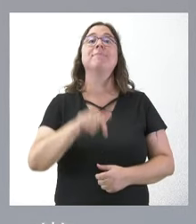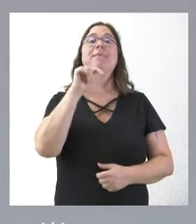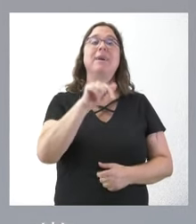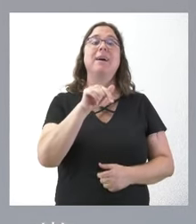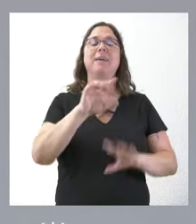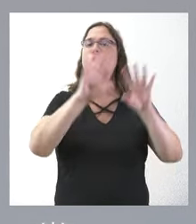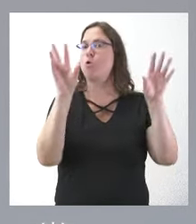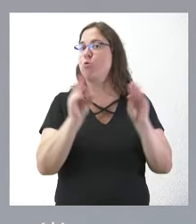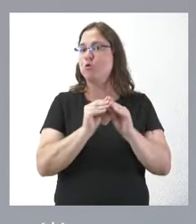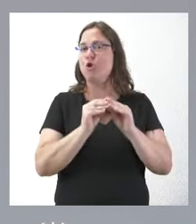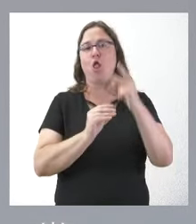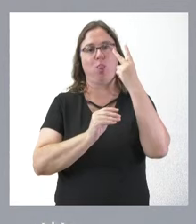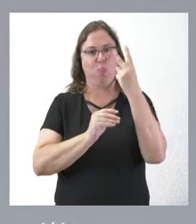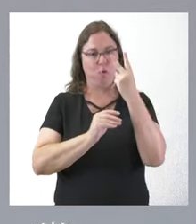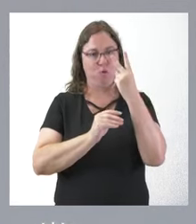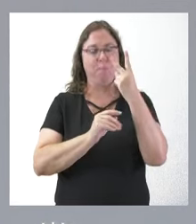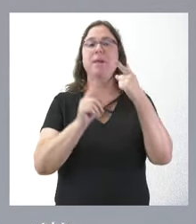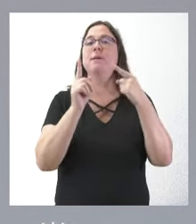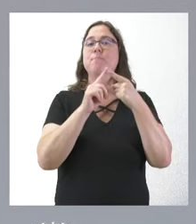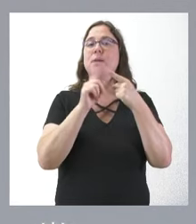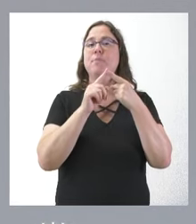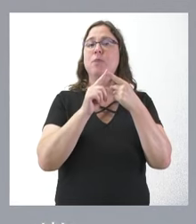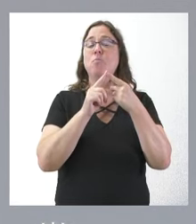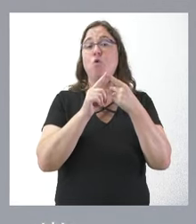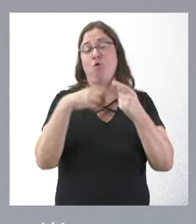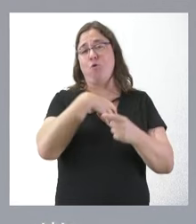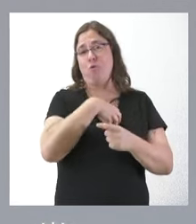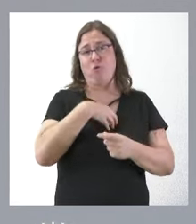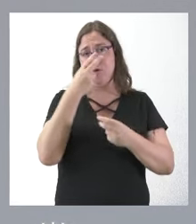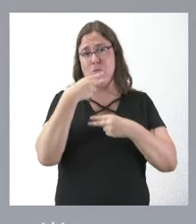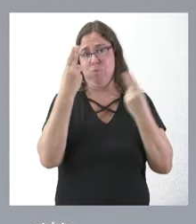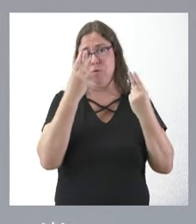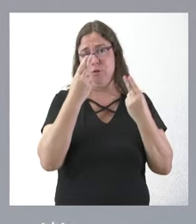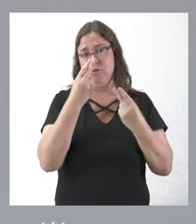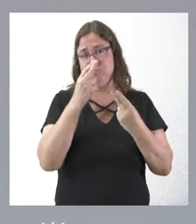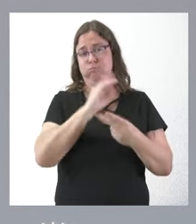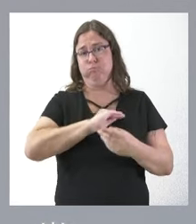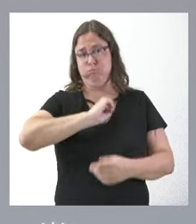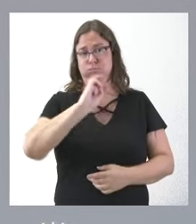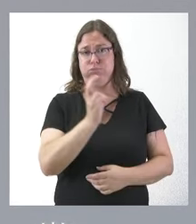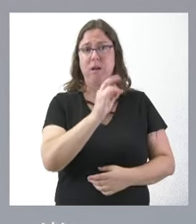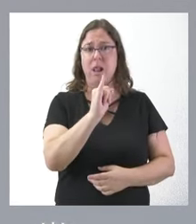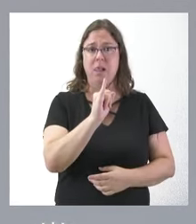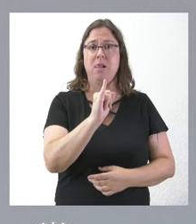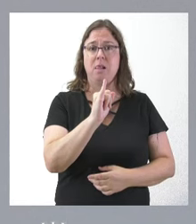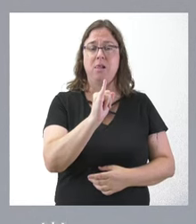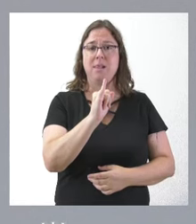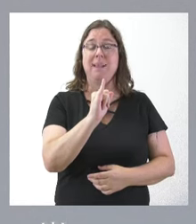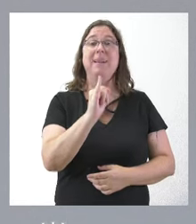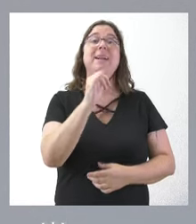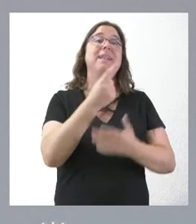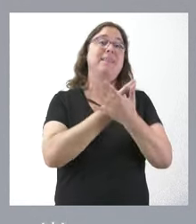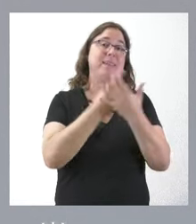dos conclusiones. En primer lugar, dado el volumen de empleados públicos que tenemos, hay 16